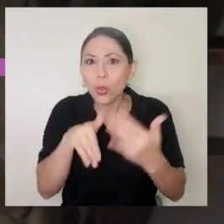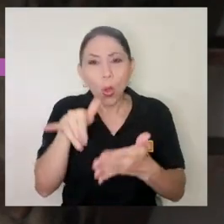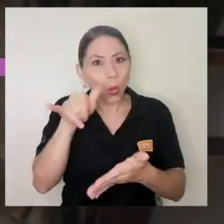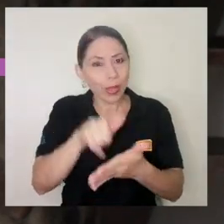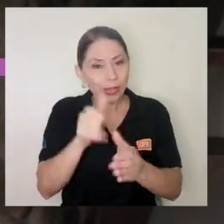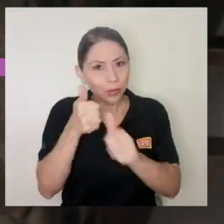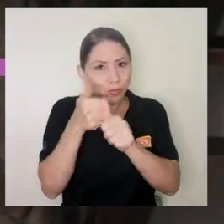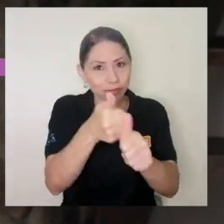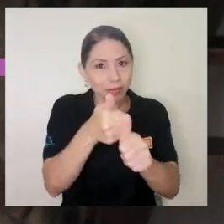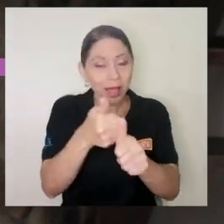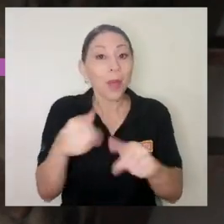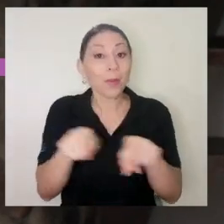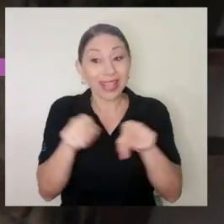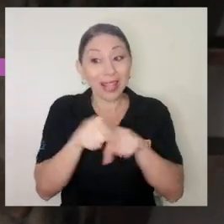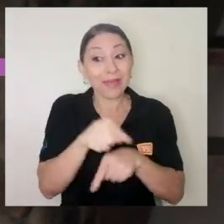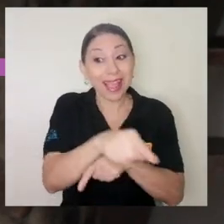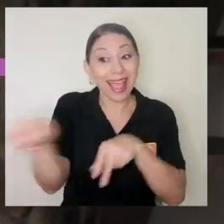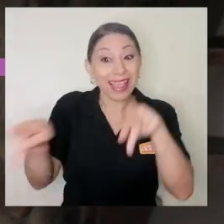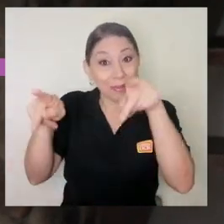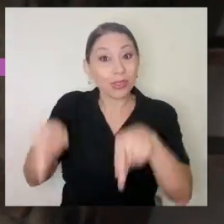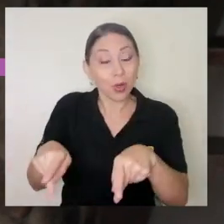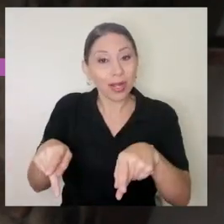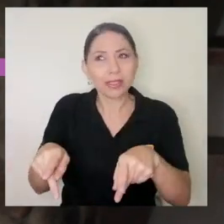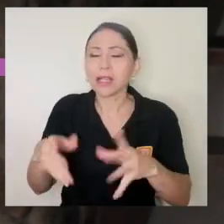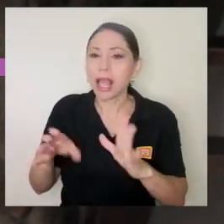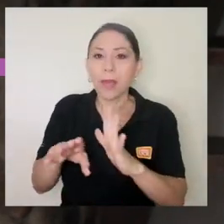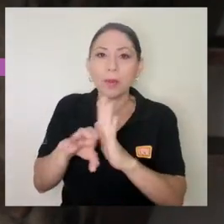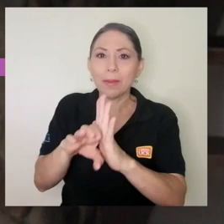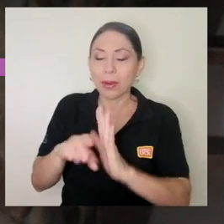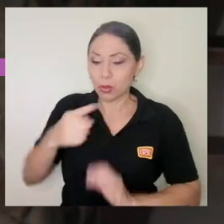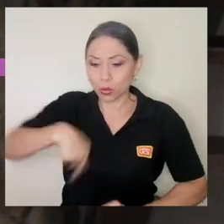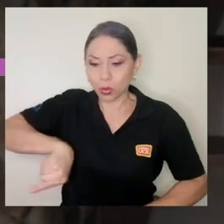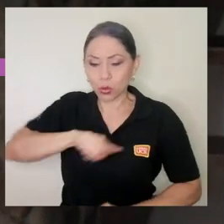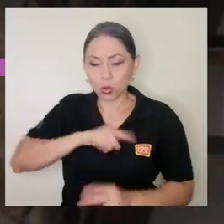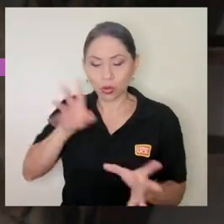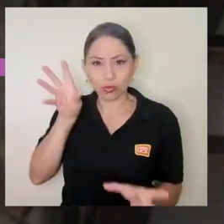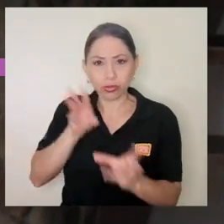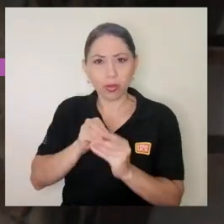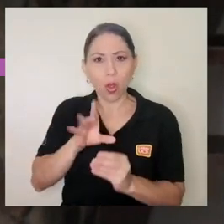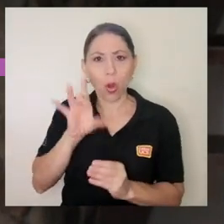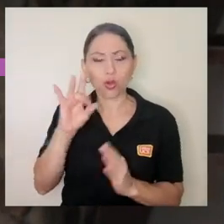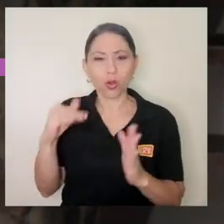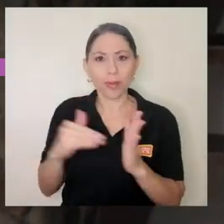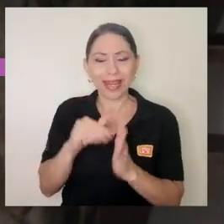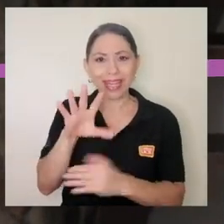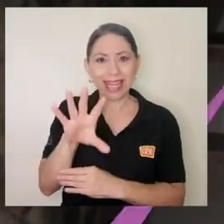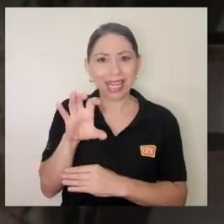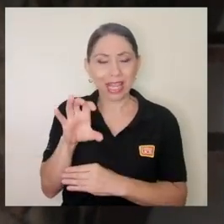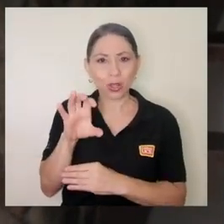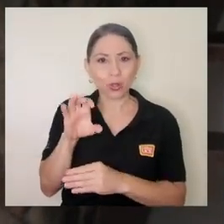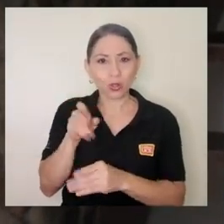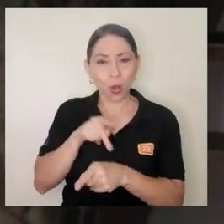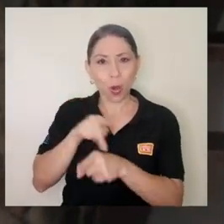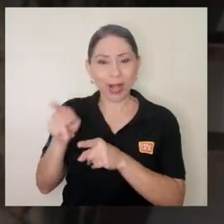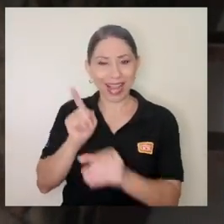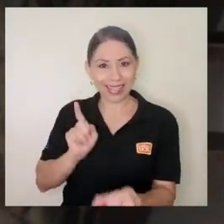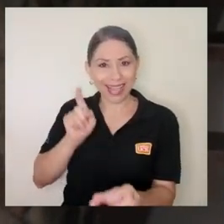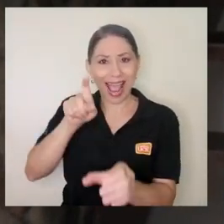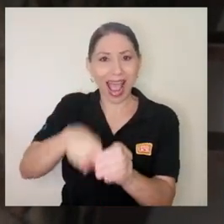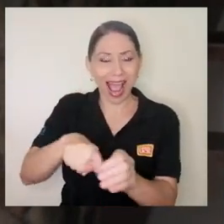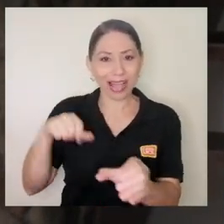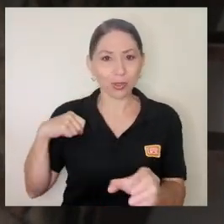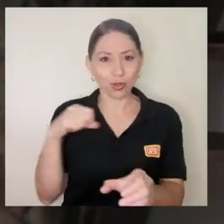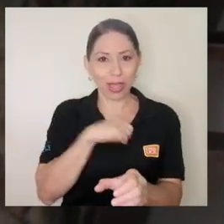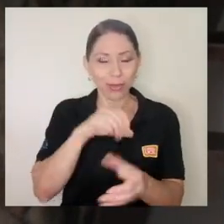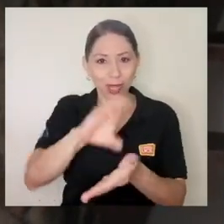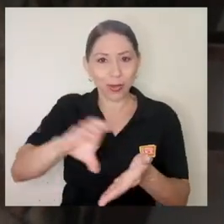tenemos una población cautiva no solamente somos 8500 colegas digamos asociados al colegio que